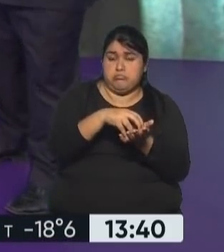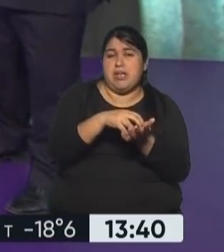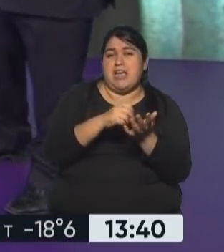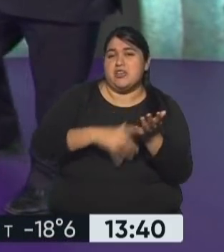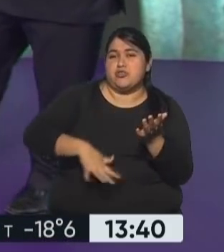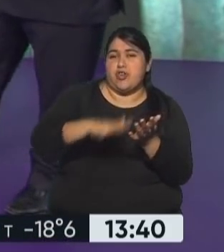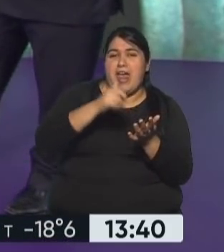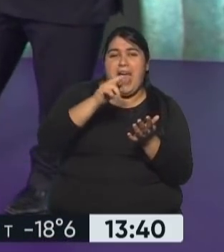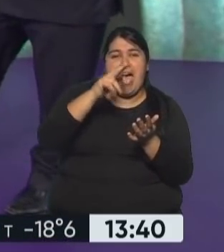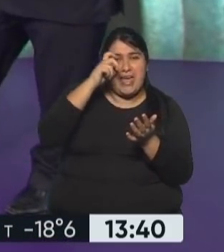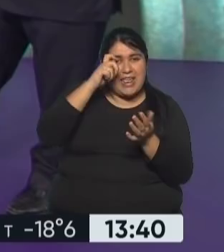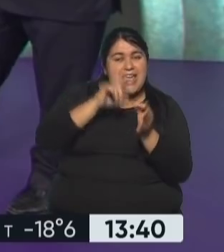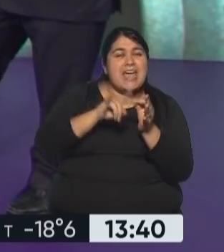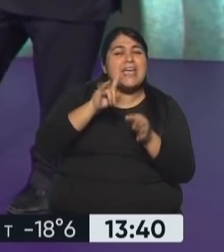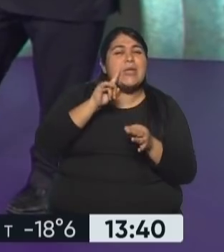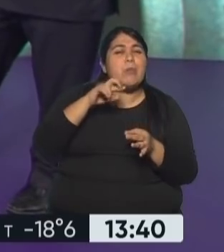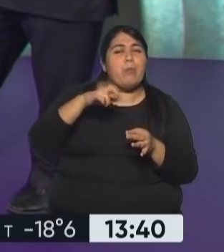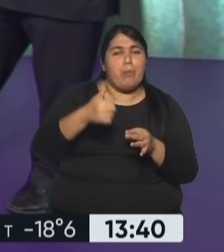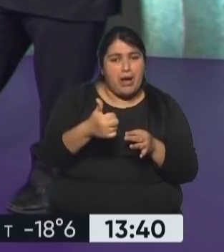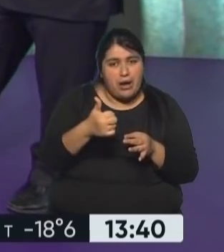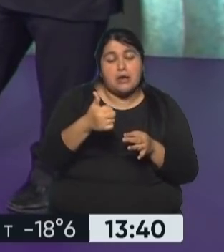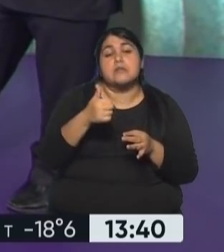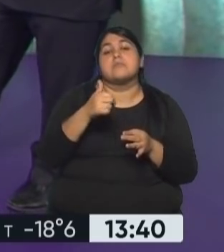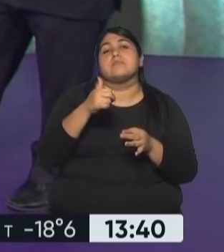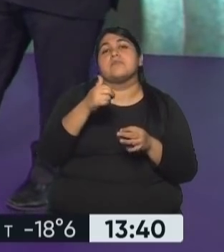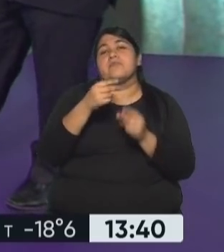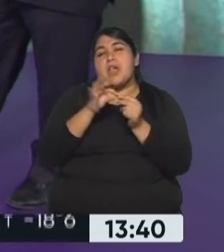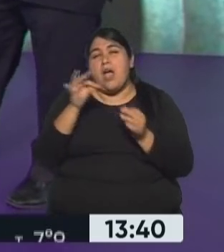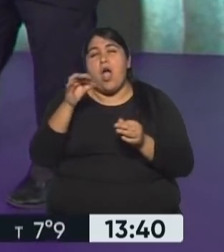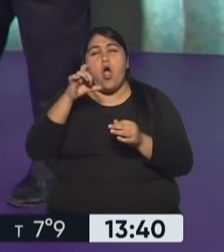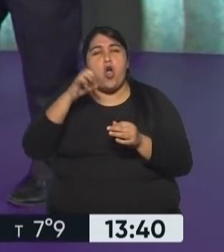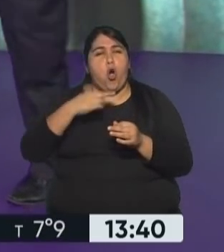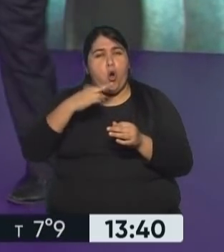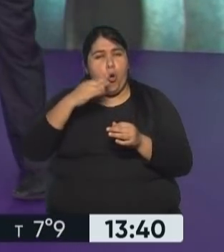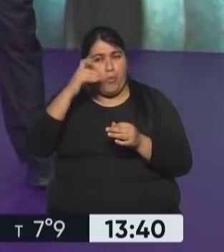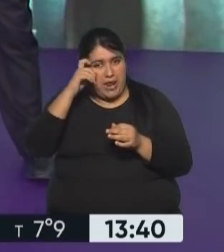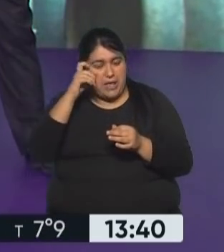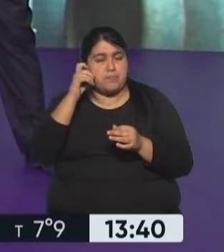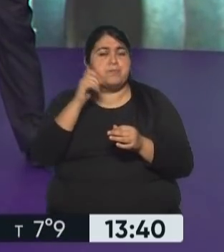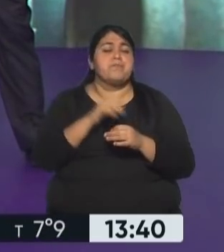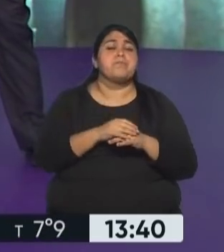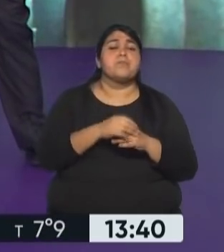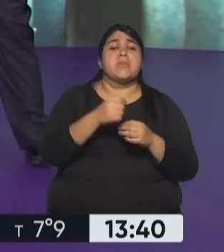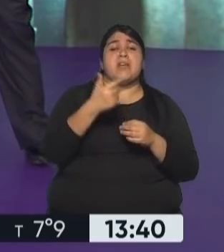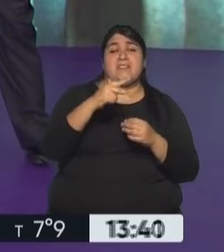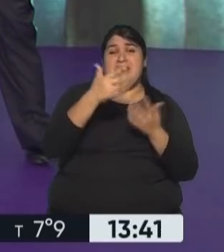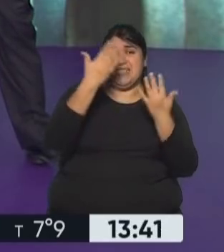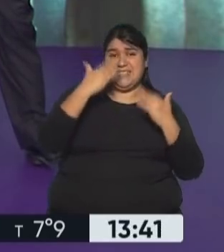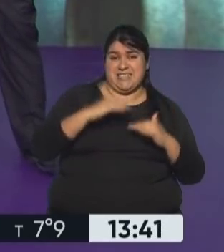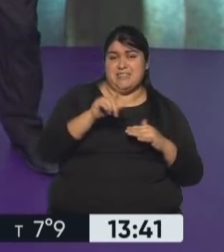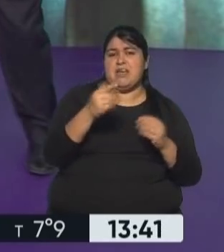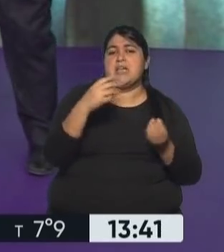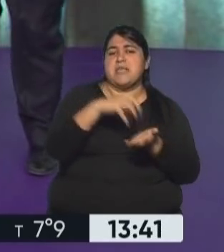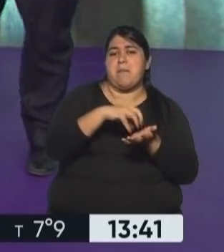en la zona de Arequipa, cobre y molibdeno son sus principales productos. Y la tercera, una china. Fíjense, ahí ya